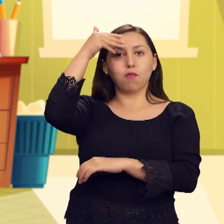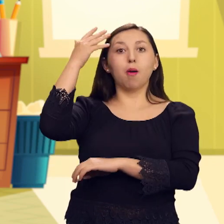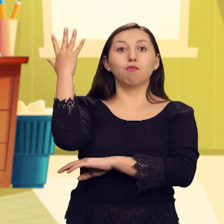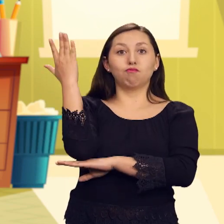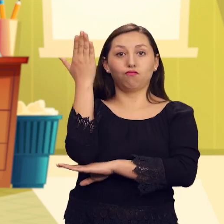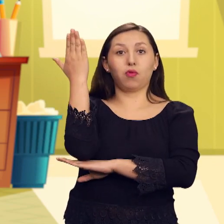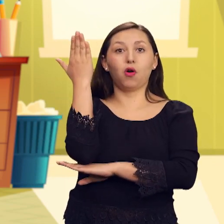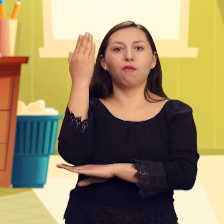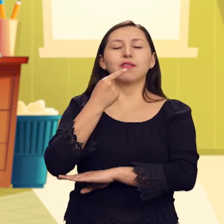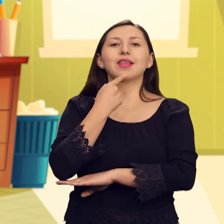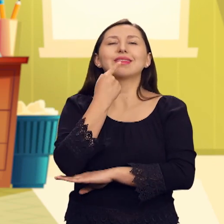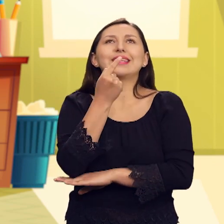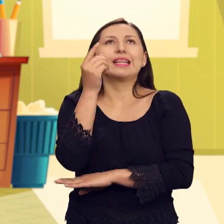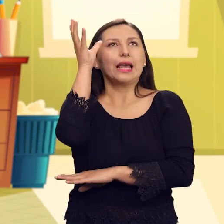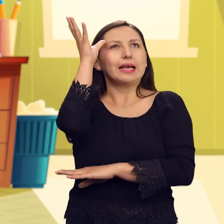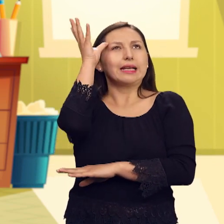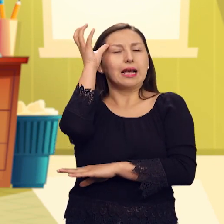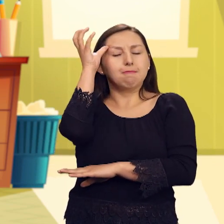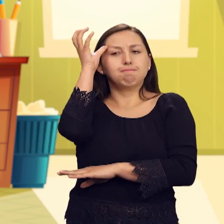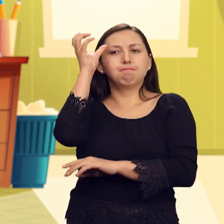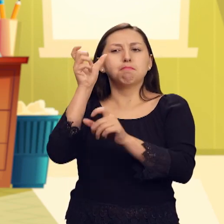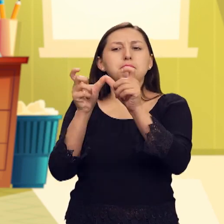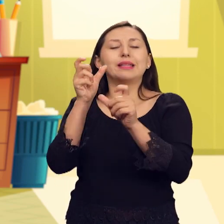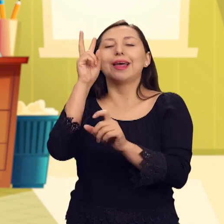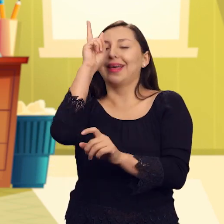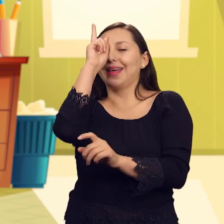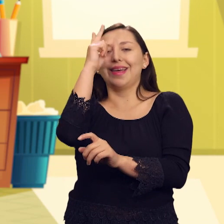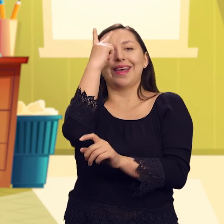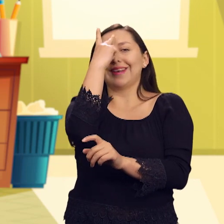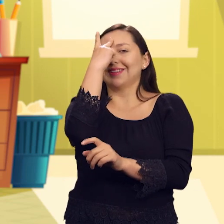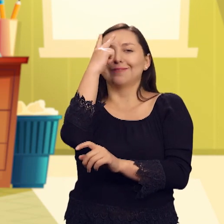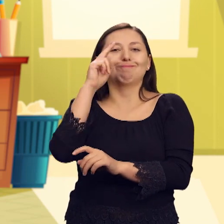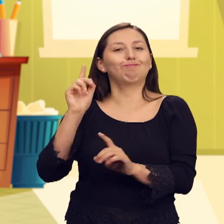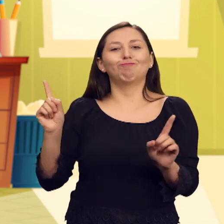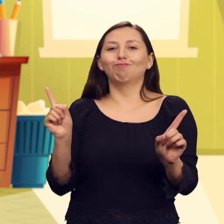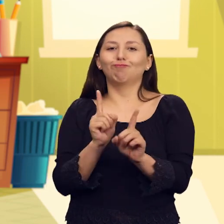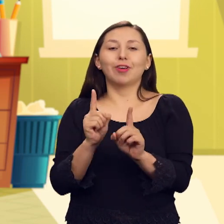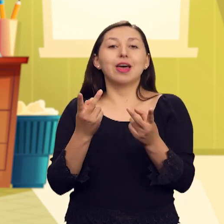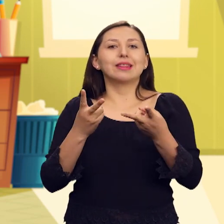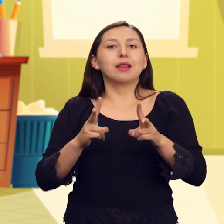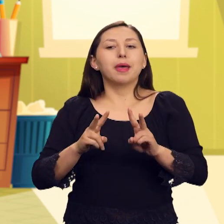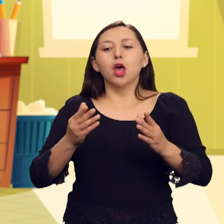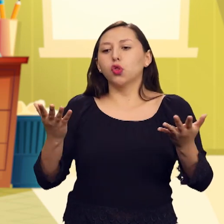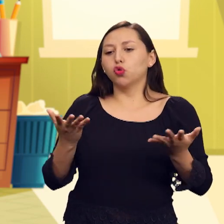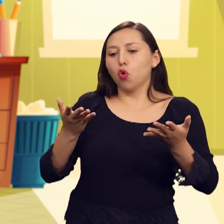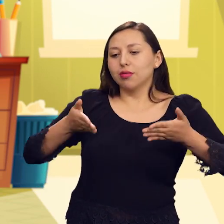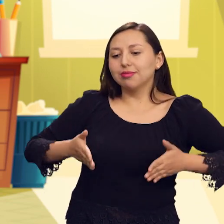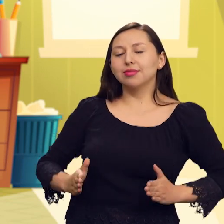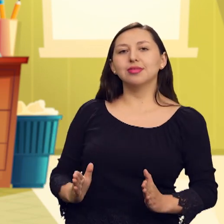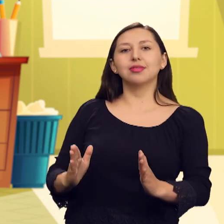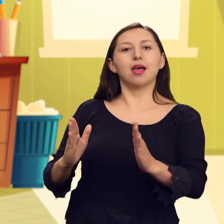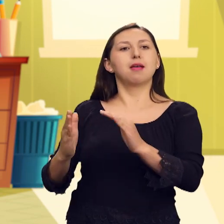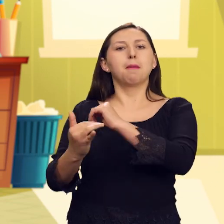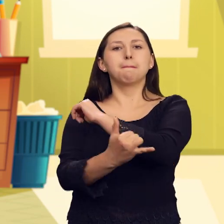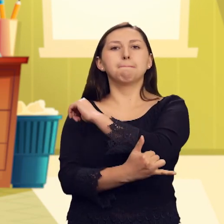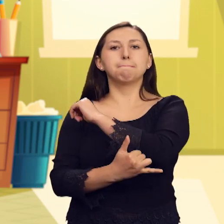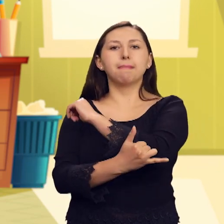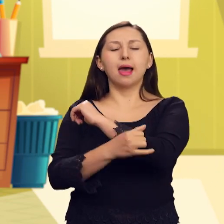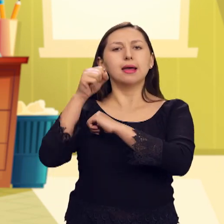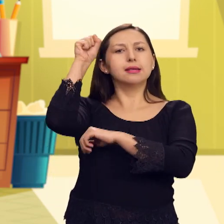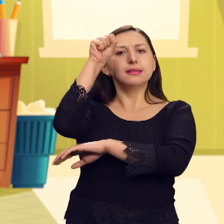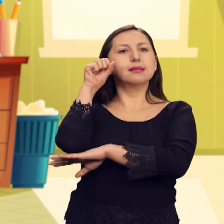existen estereotipos que están relacionados al lugar de procedencia de las personas. En el cine y la televisión,